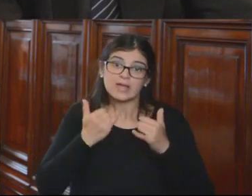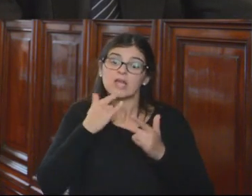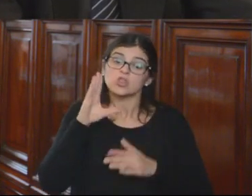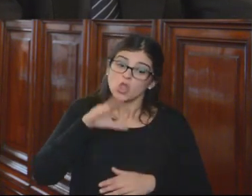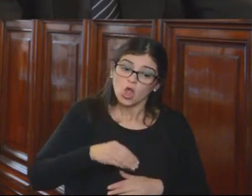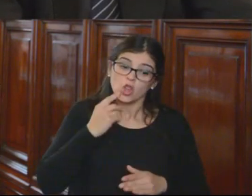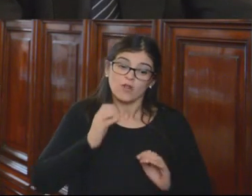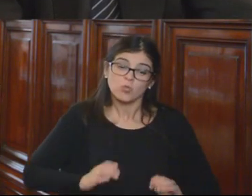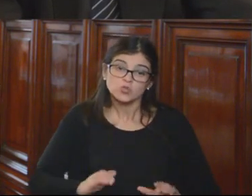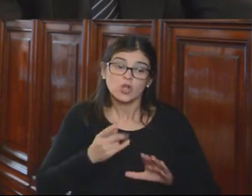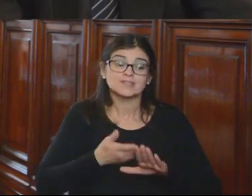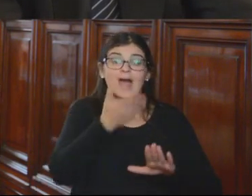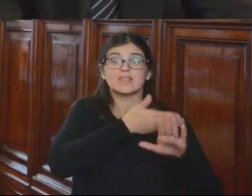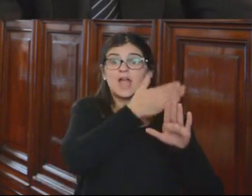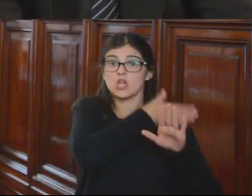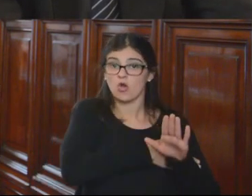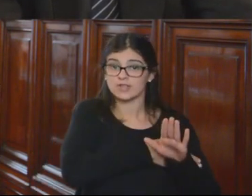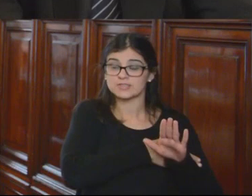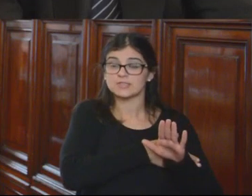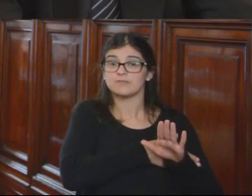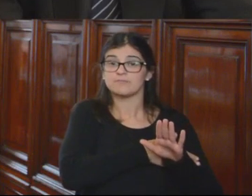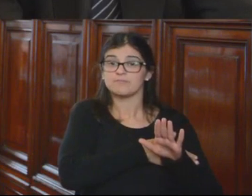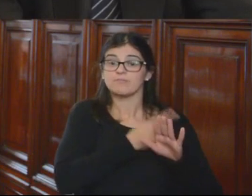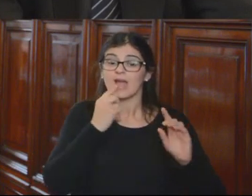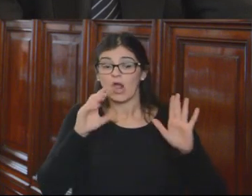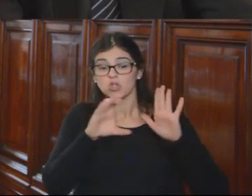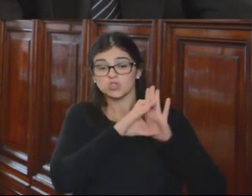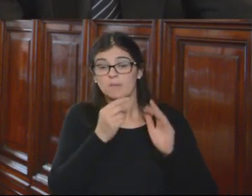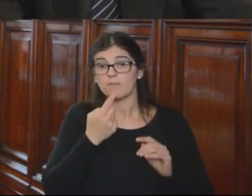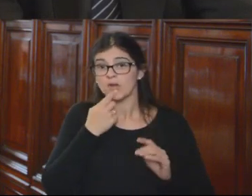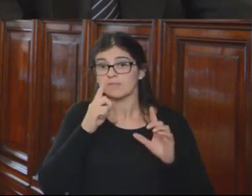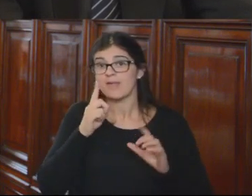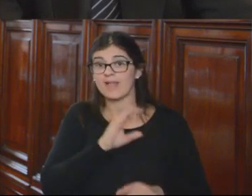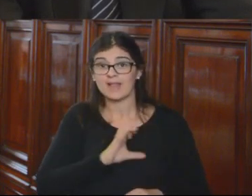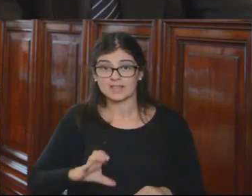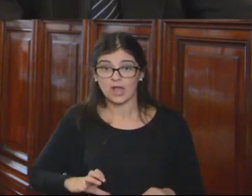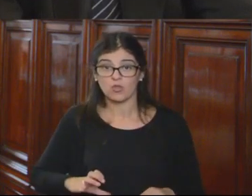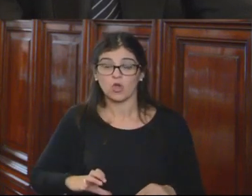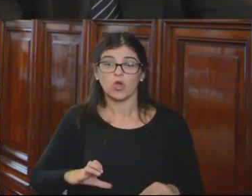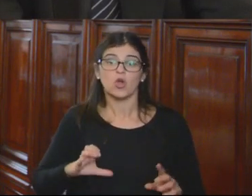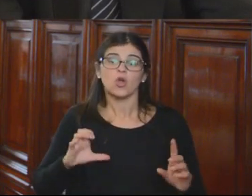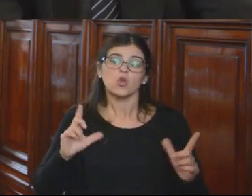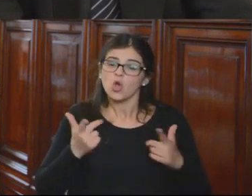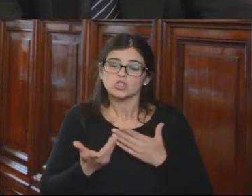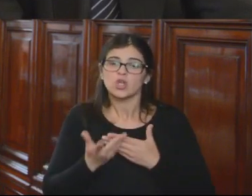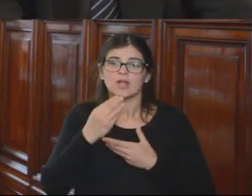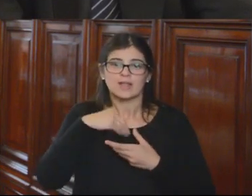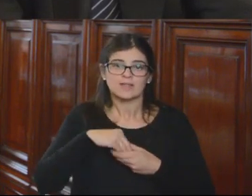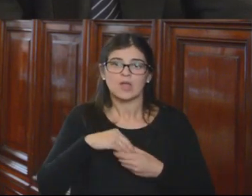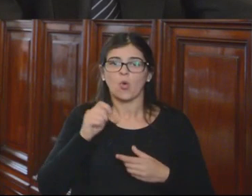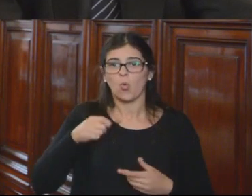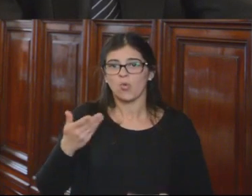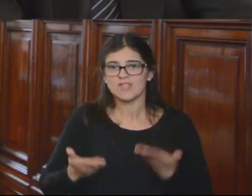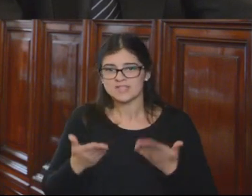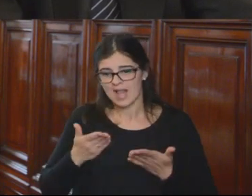funcionarios anteriores a la Constitución Política del Estado no son parte de la carrera judicial. La